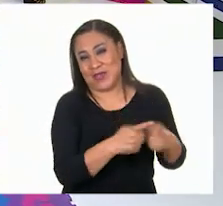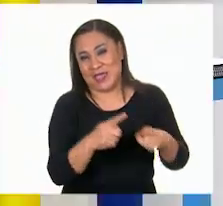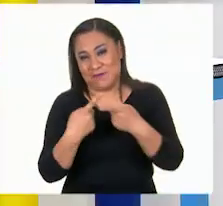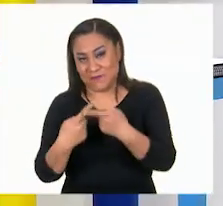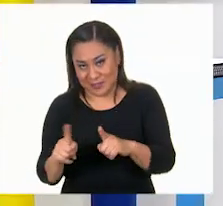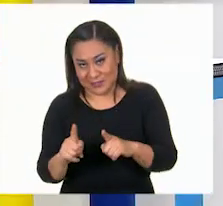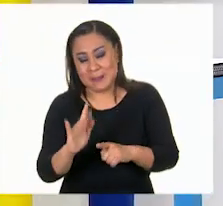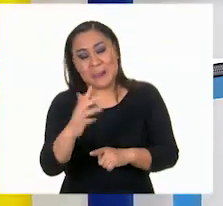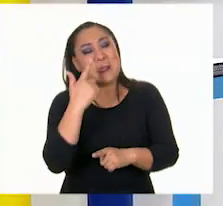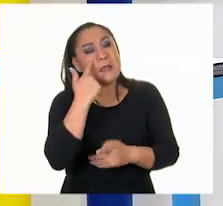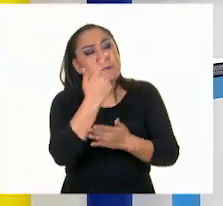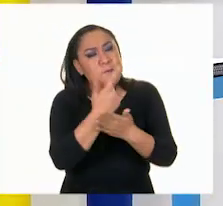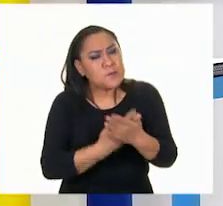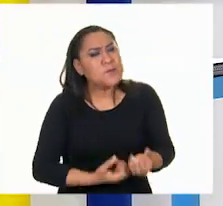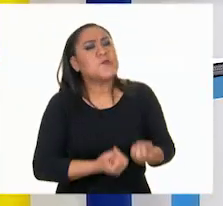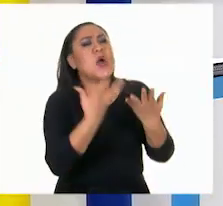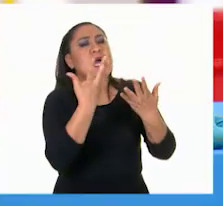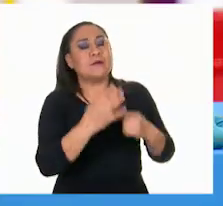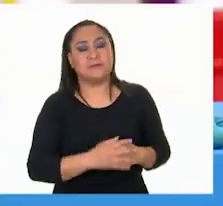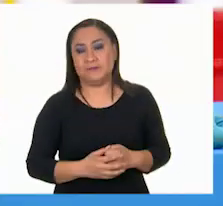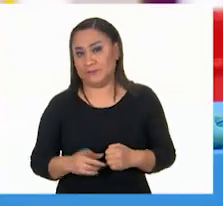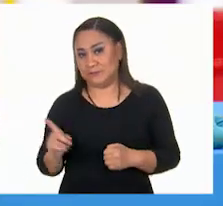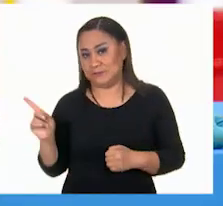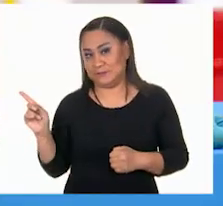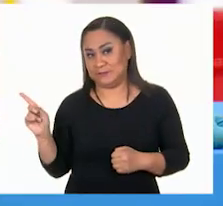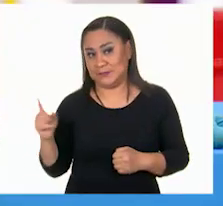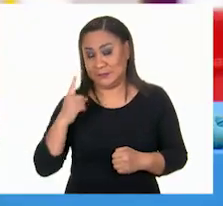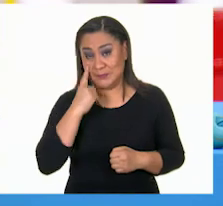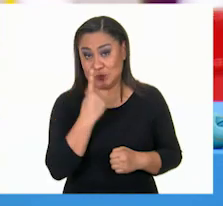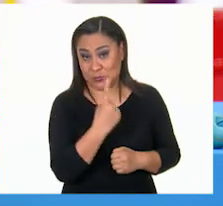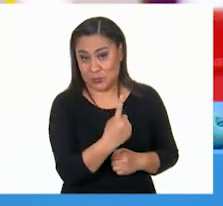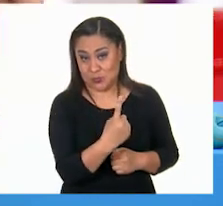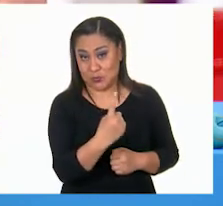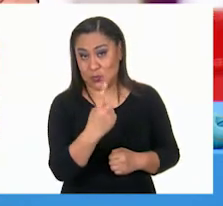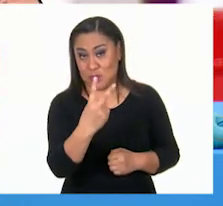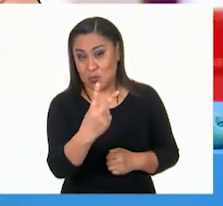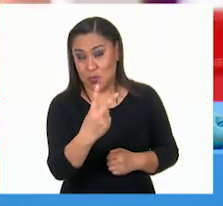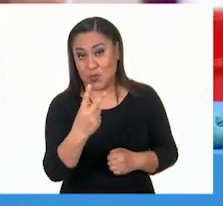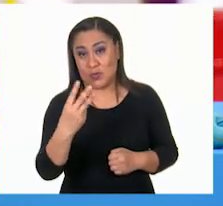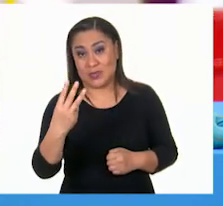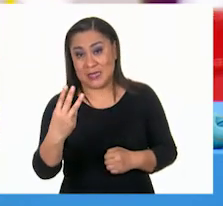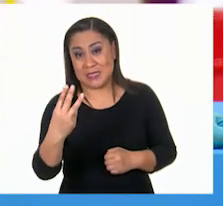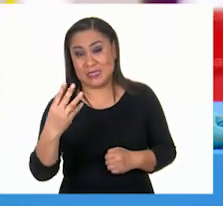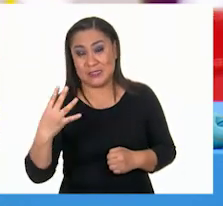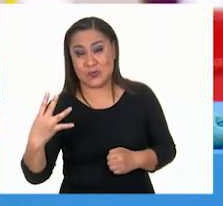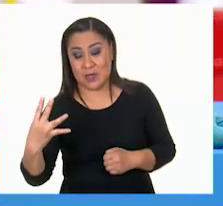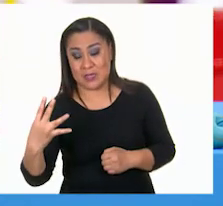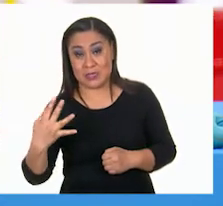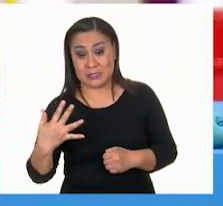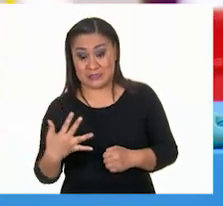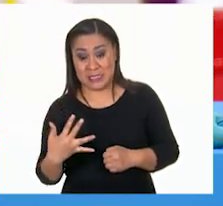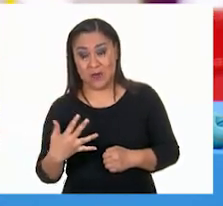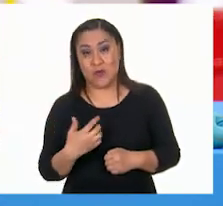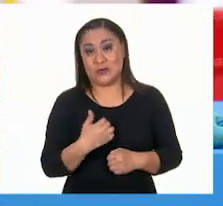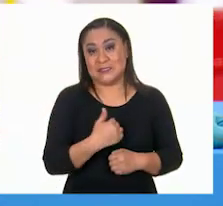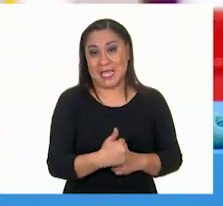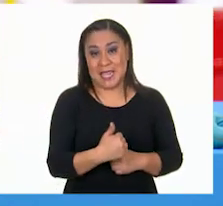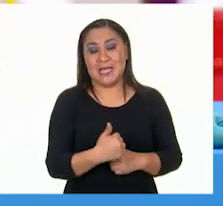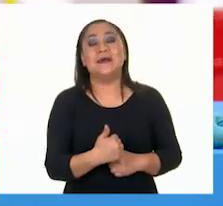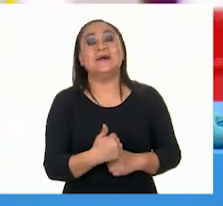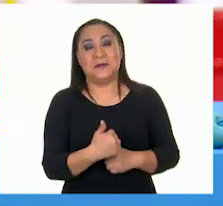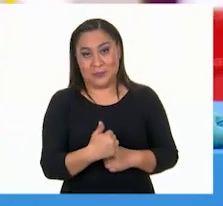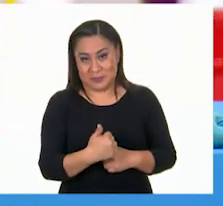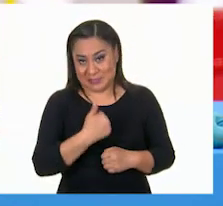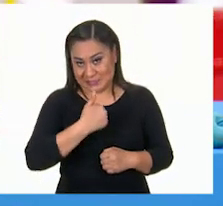a contarlas. Tiene una, dos, tres, cuatro, cinco, seis caras.